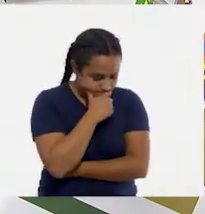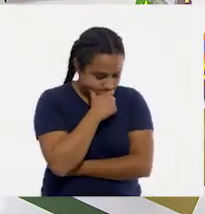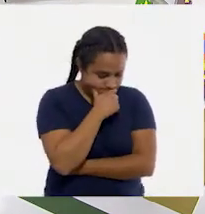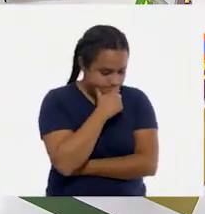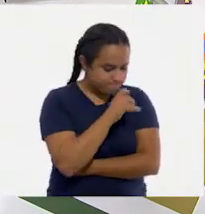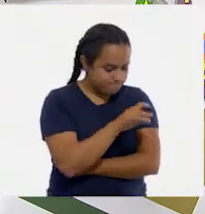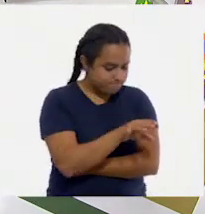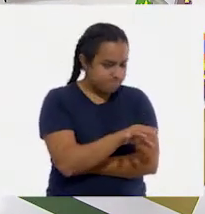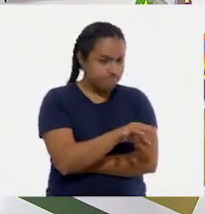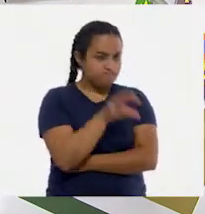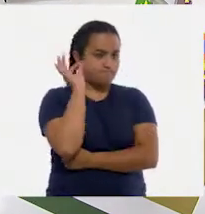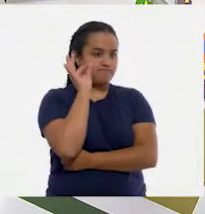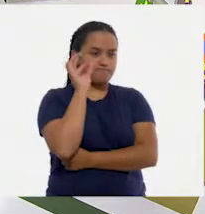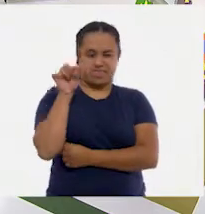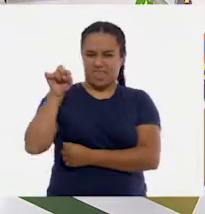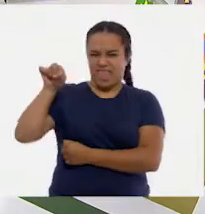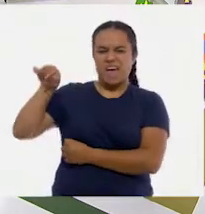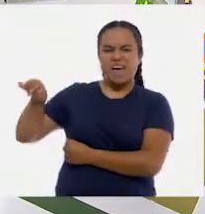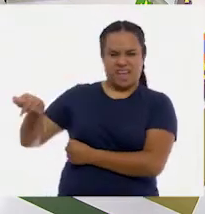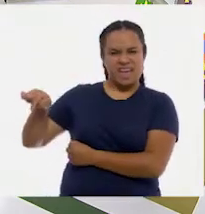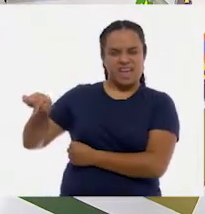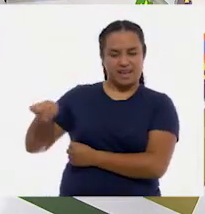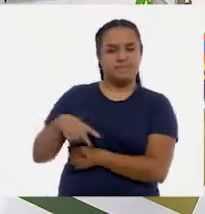escogemos este de acá?